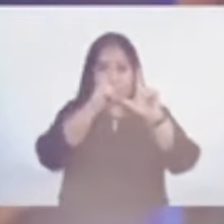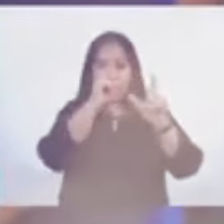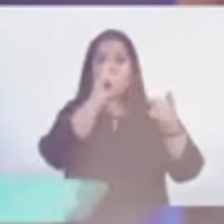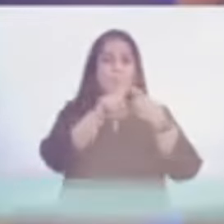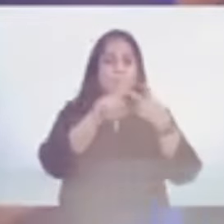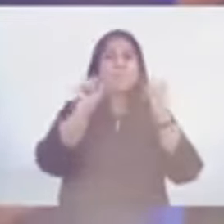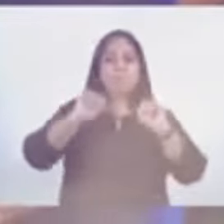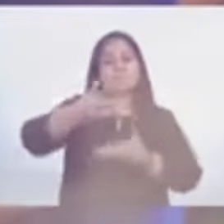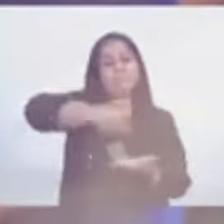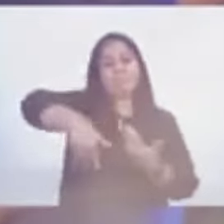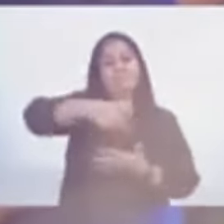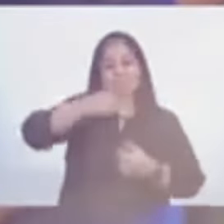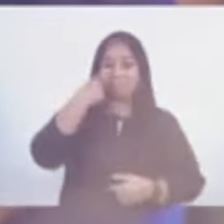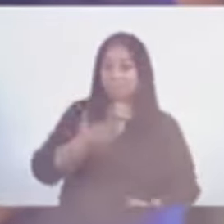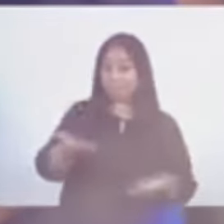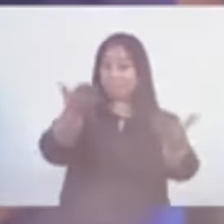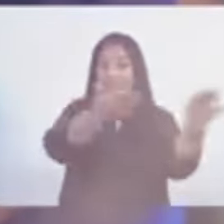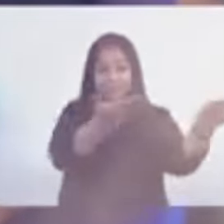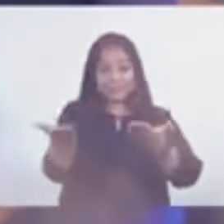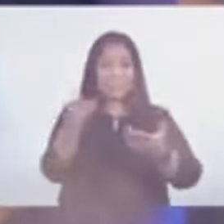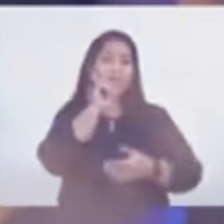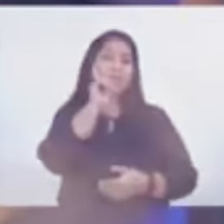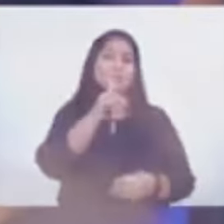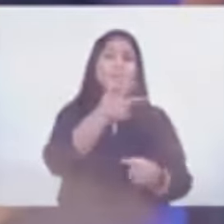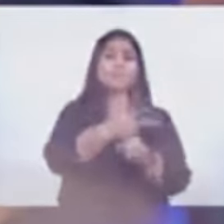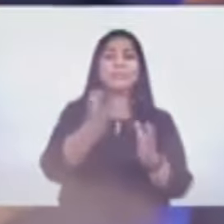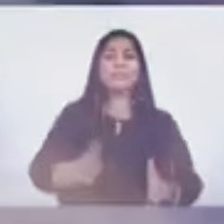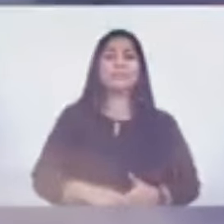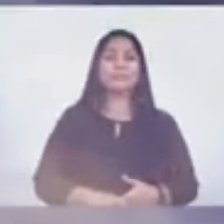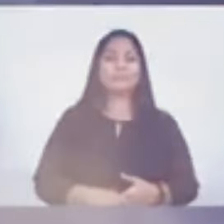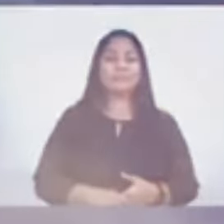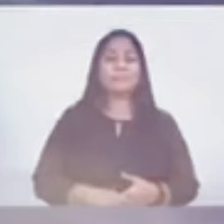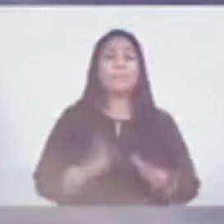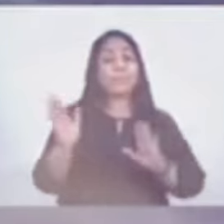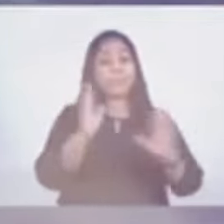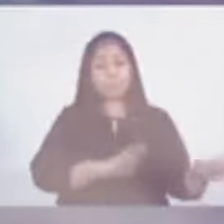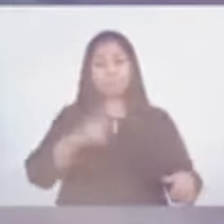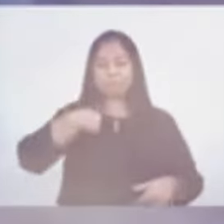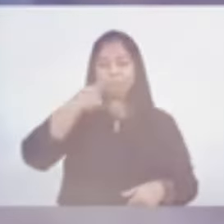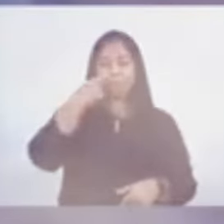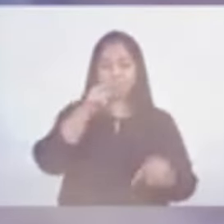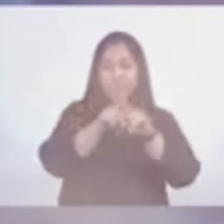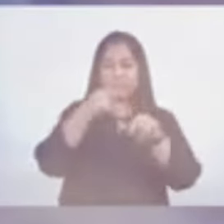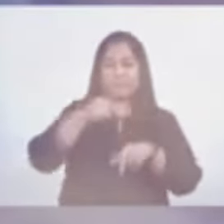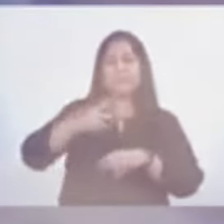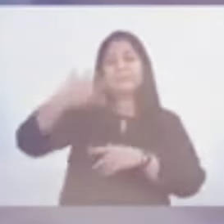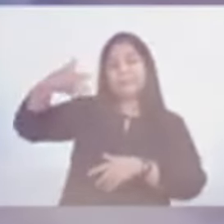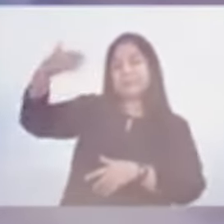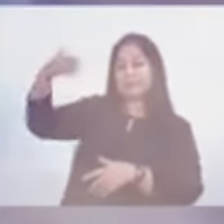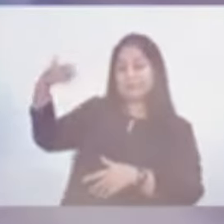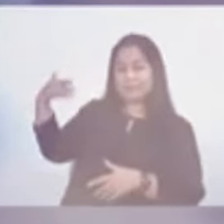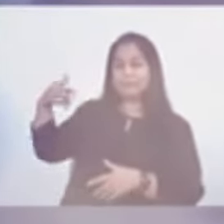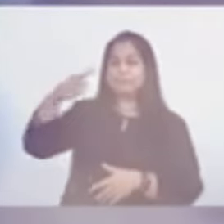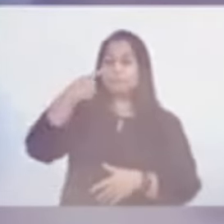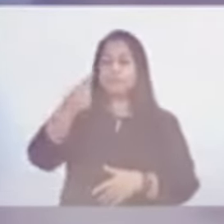esta interacción. El espacio es de ustedes, jóvenes guatemaltecos. Vamos ahora a viajar un poquito más en el tiempo, en el